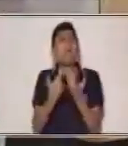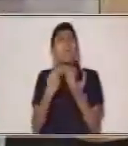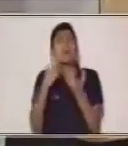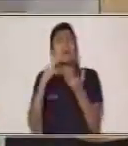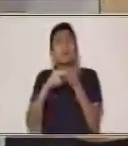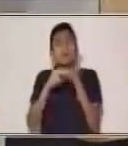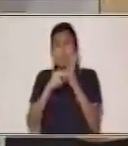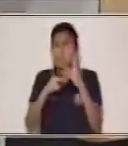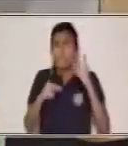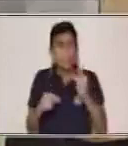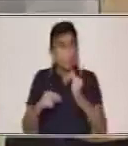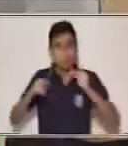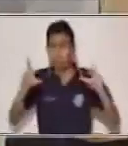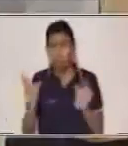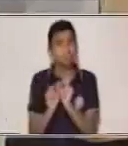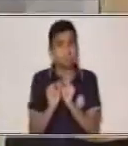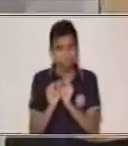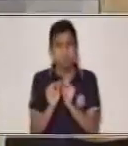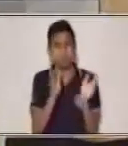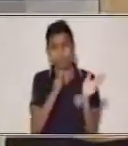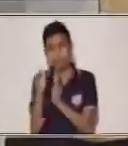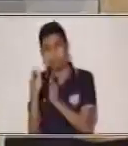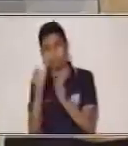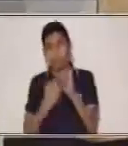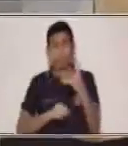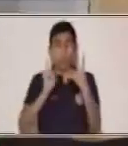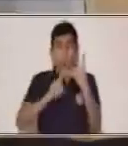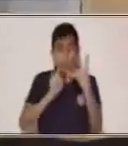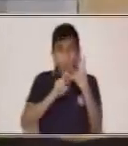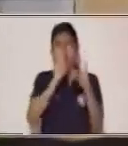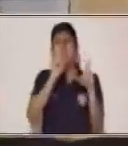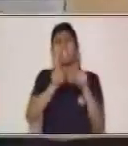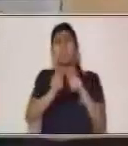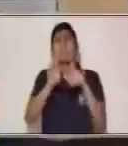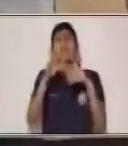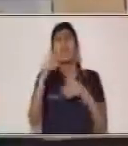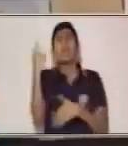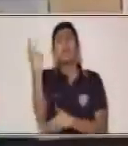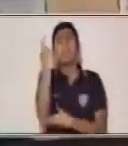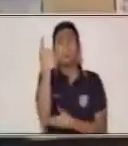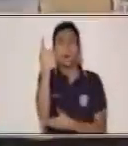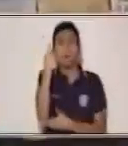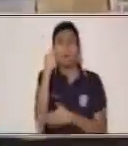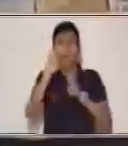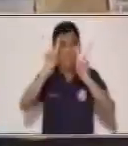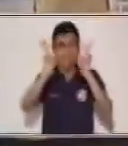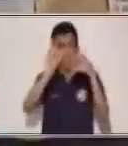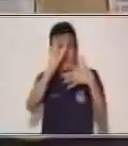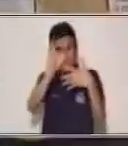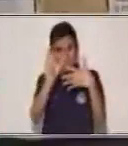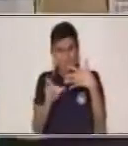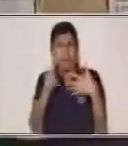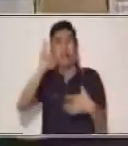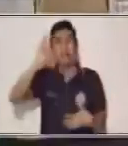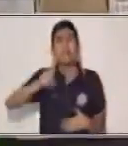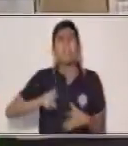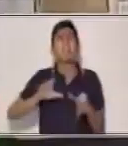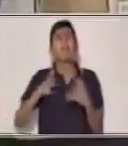conciso. Y algo también importante es que debe existir